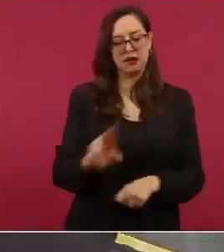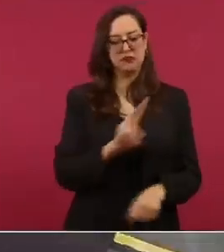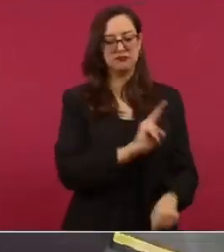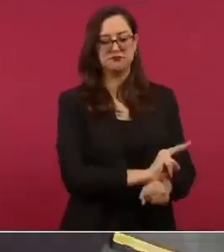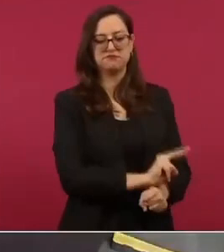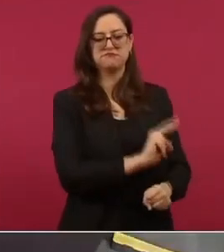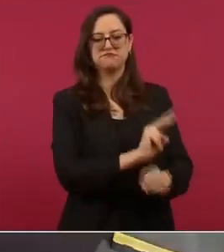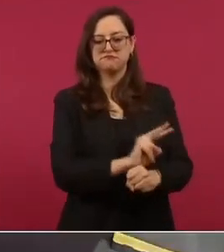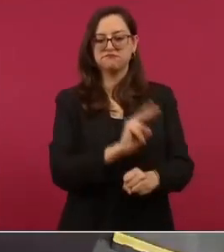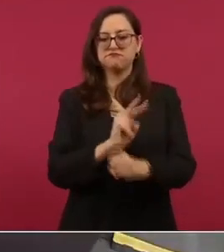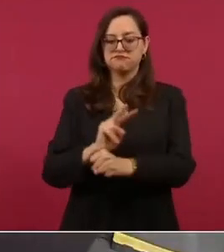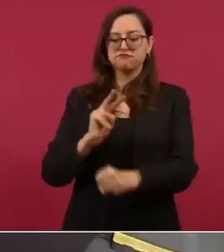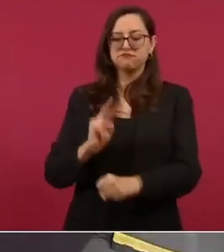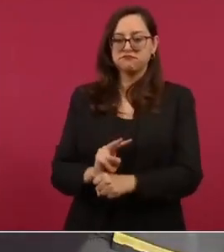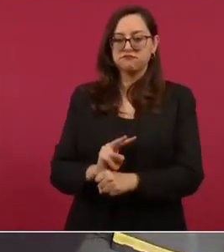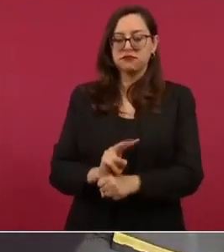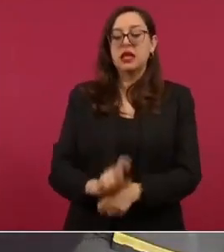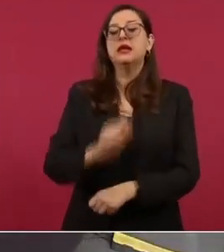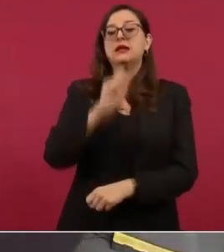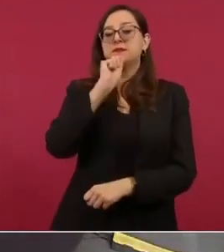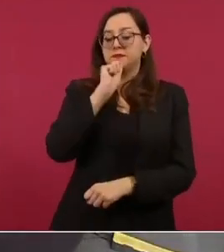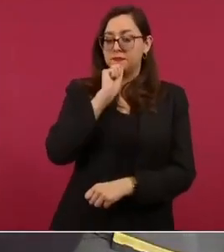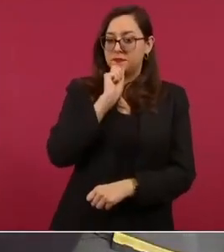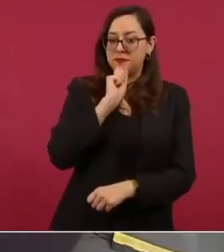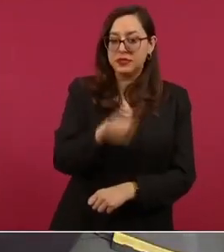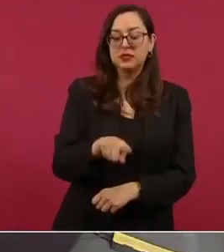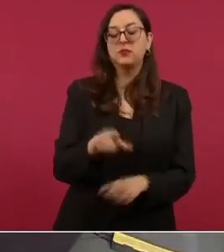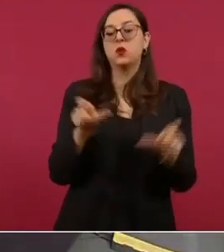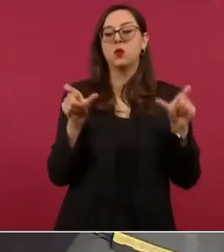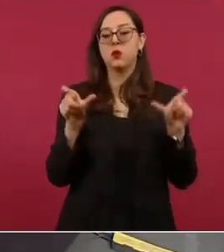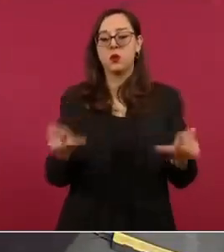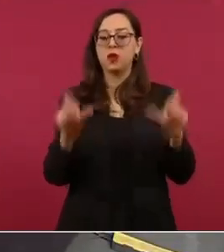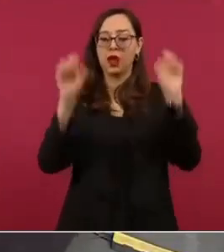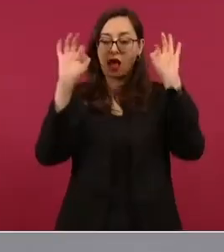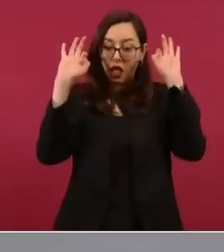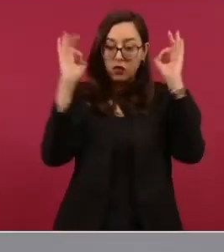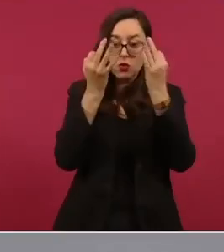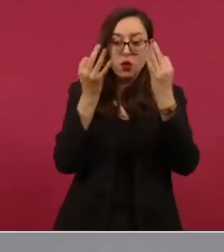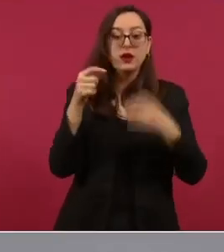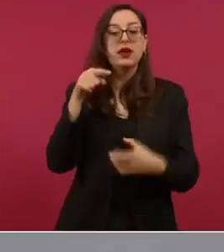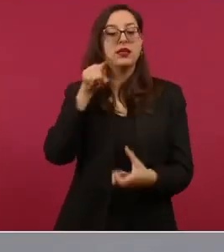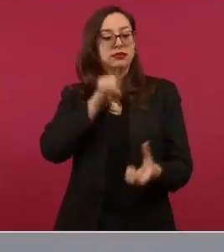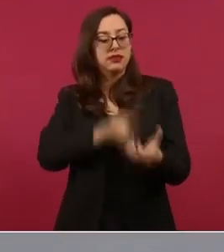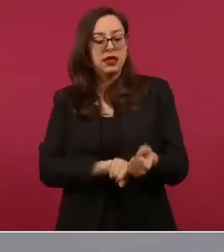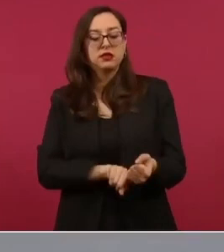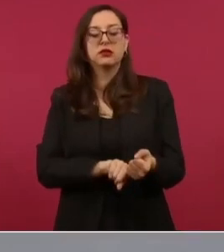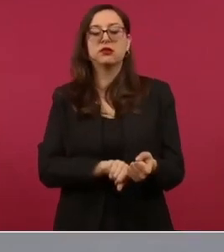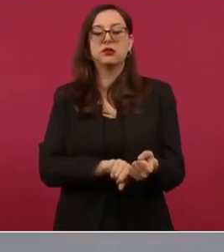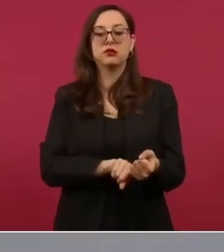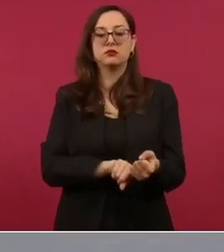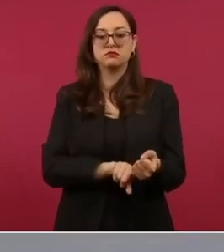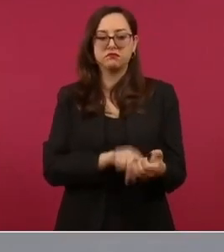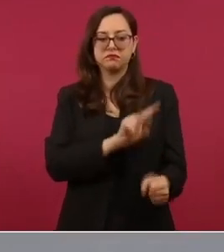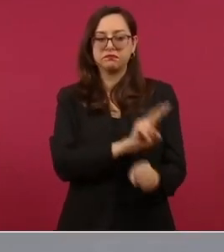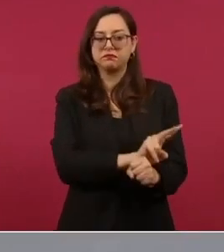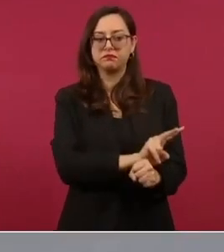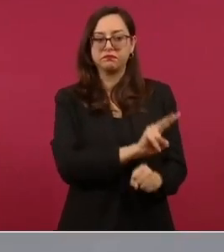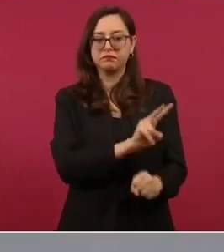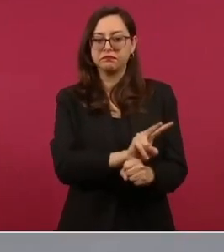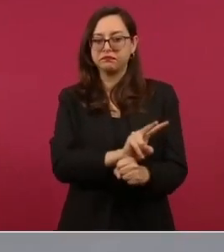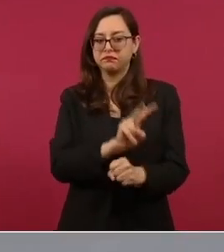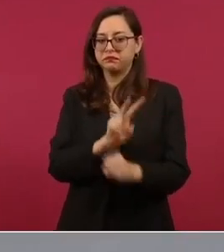y también en todas las aduanas estamos cuidando